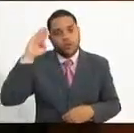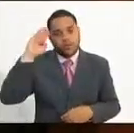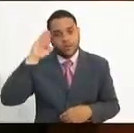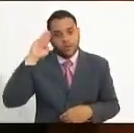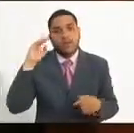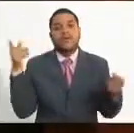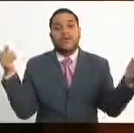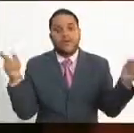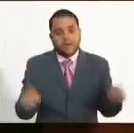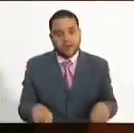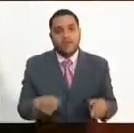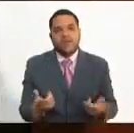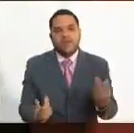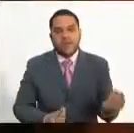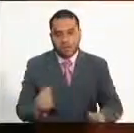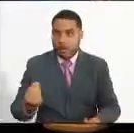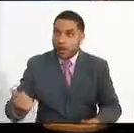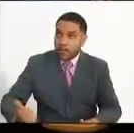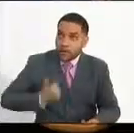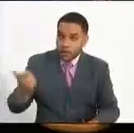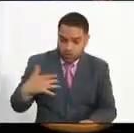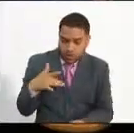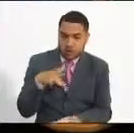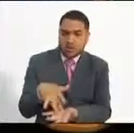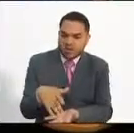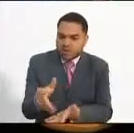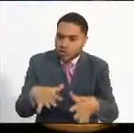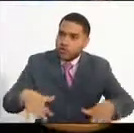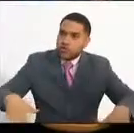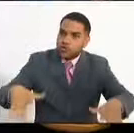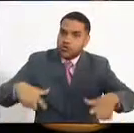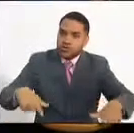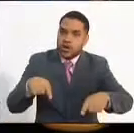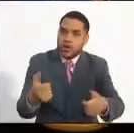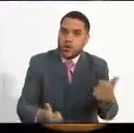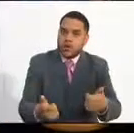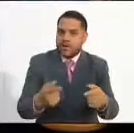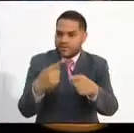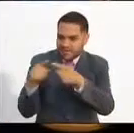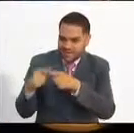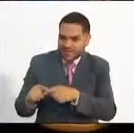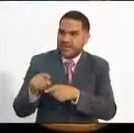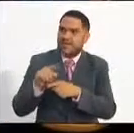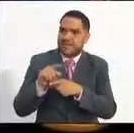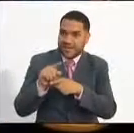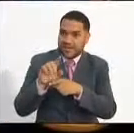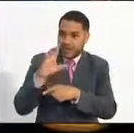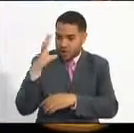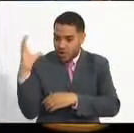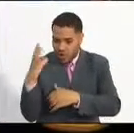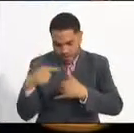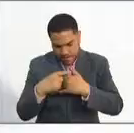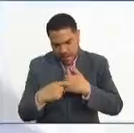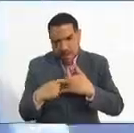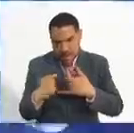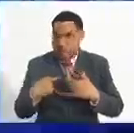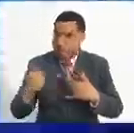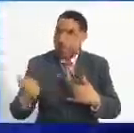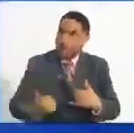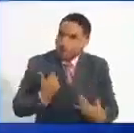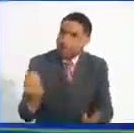podamos también en la escuela aprovechar instalaciones que tiene la Policía Nacional en diversas regiones del país para realizar nuestros programas de formación.